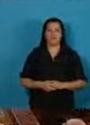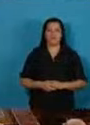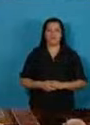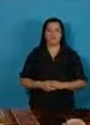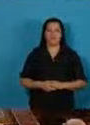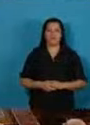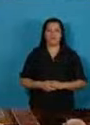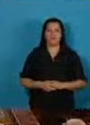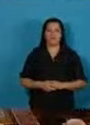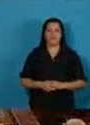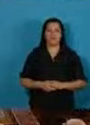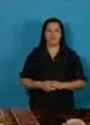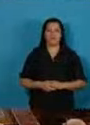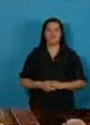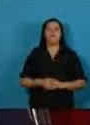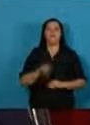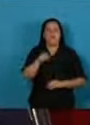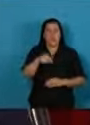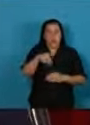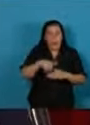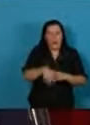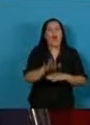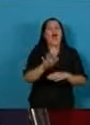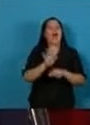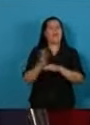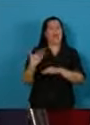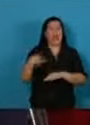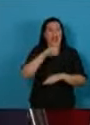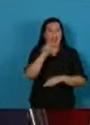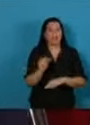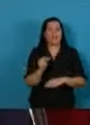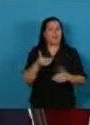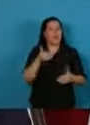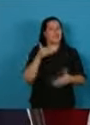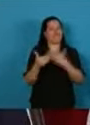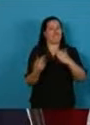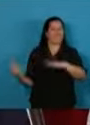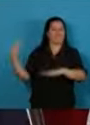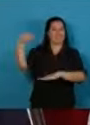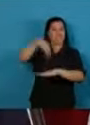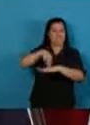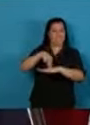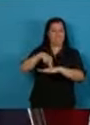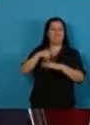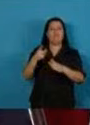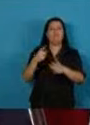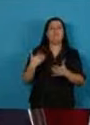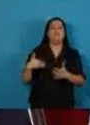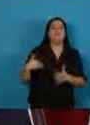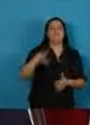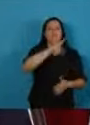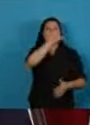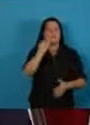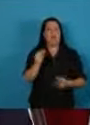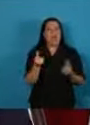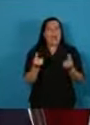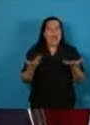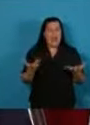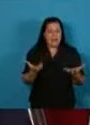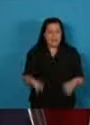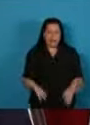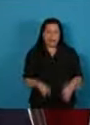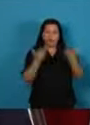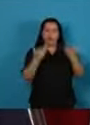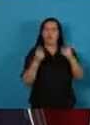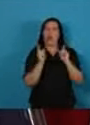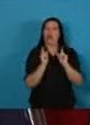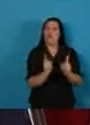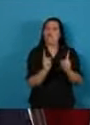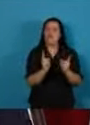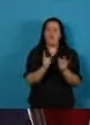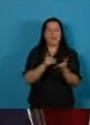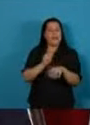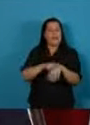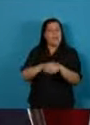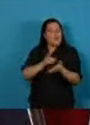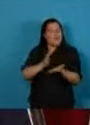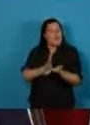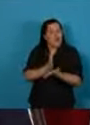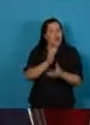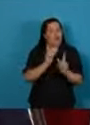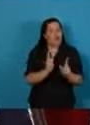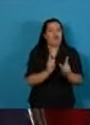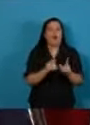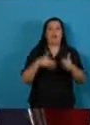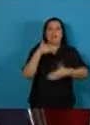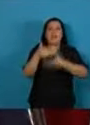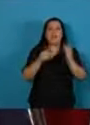Vamos a poner a la Argentina de pie, con una infraestructura federal de calidad, sostenible y sustentable, promoviendo el